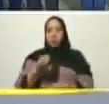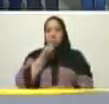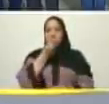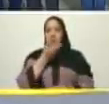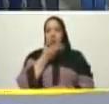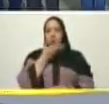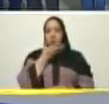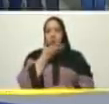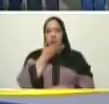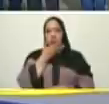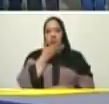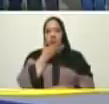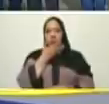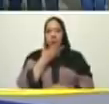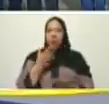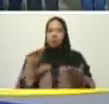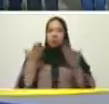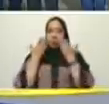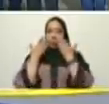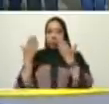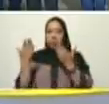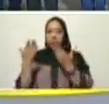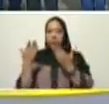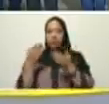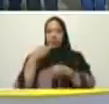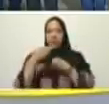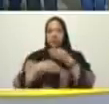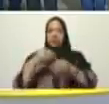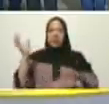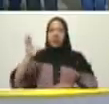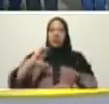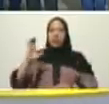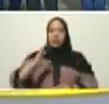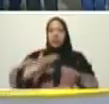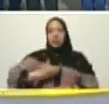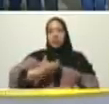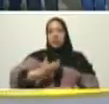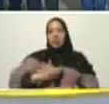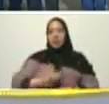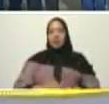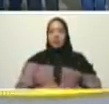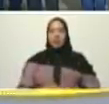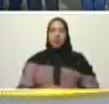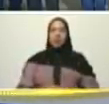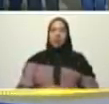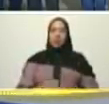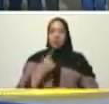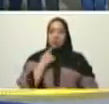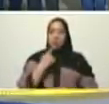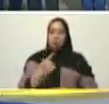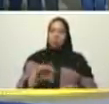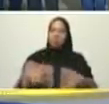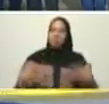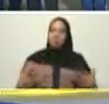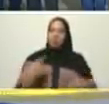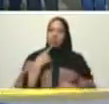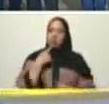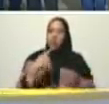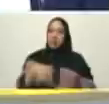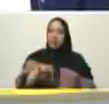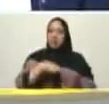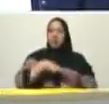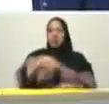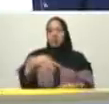Carmen Teresa de Caracas su alcaldesa que me puedes decir que a mí me interesa